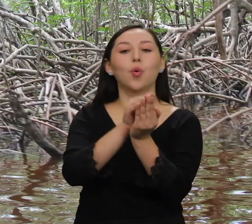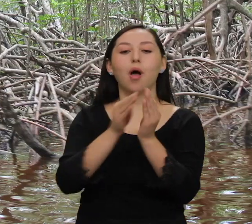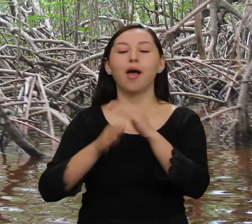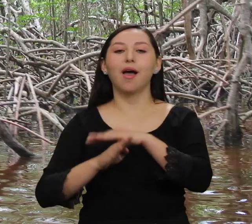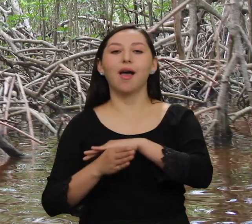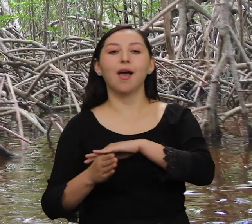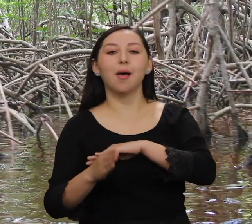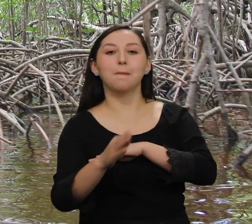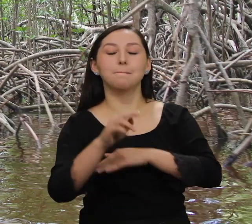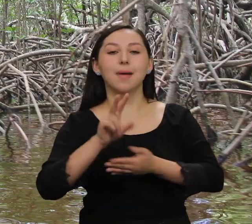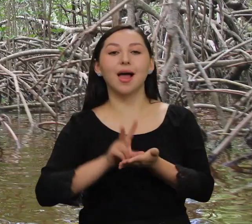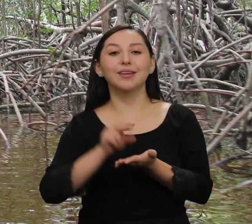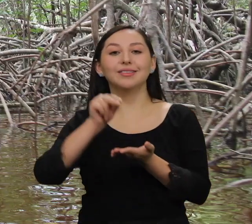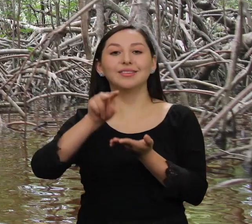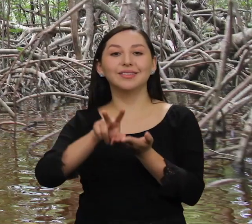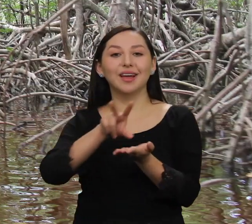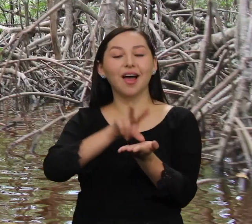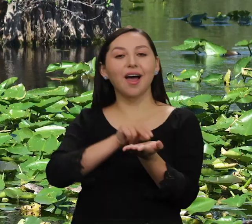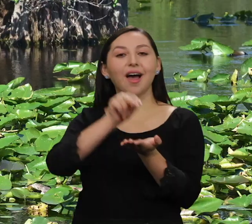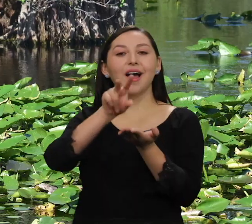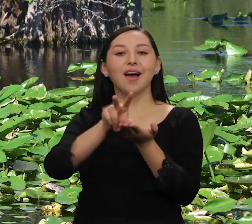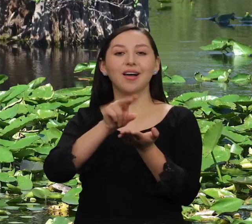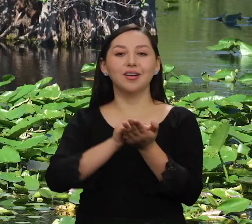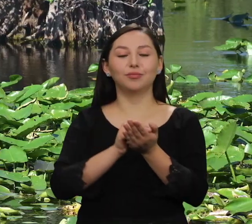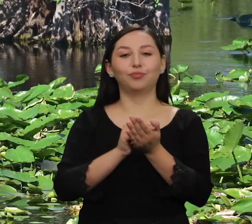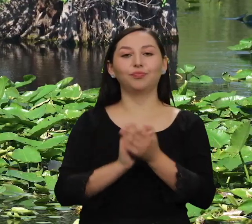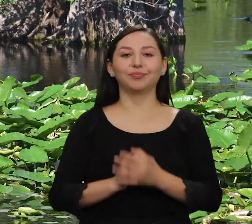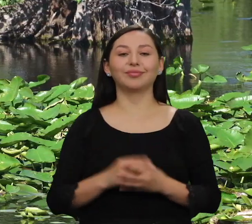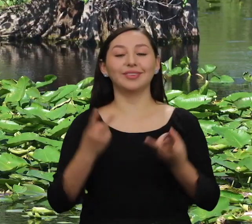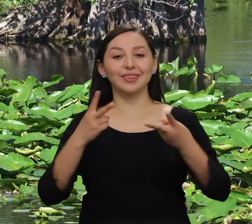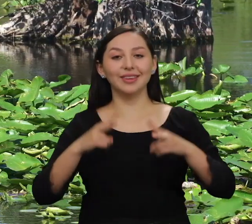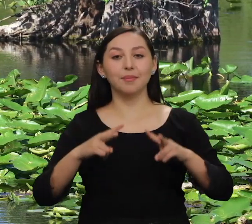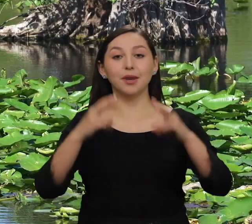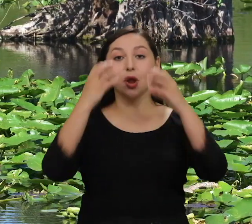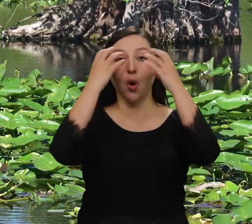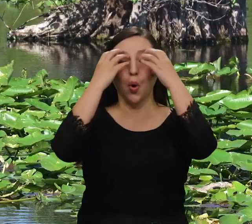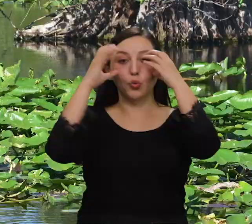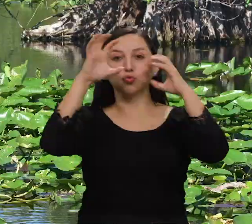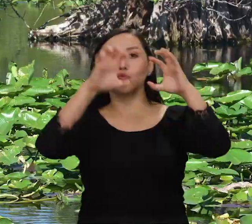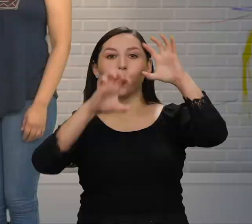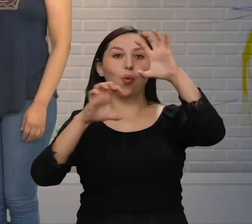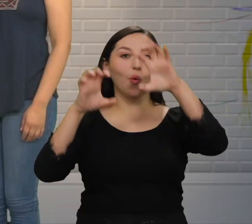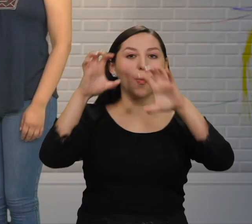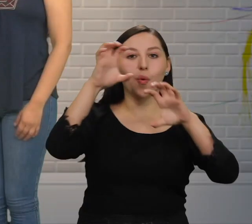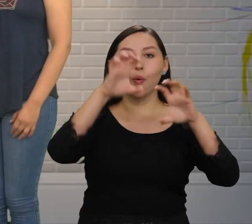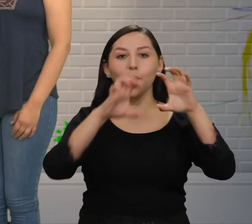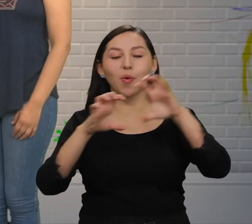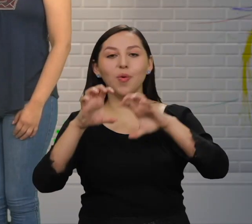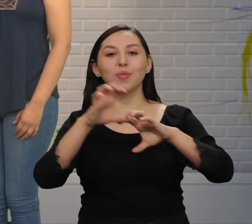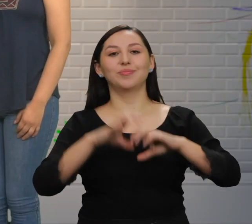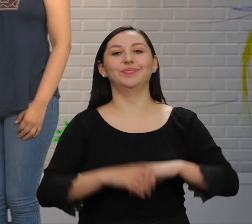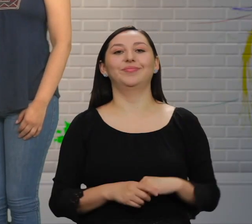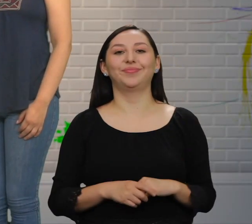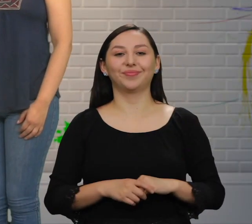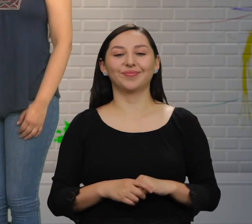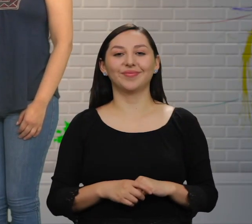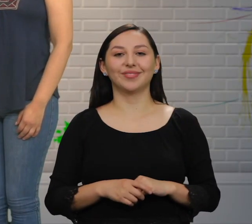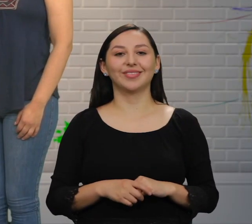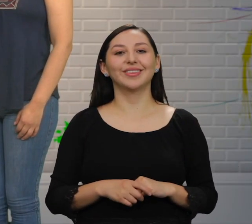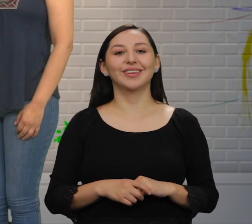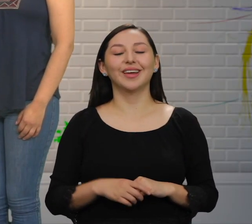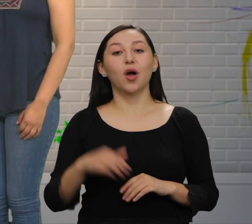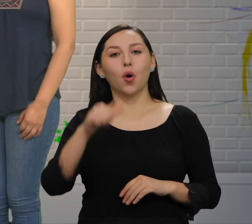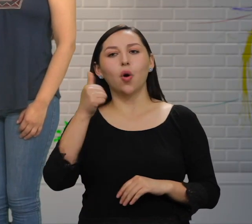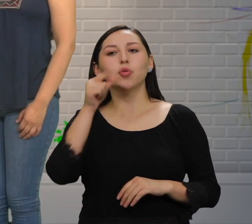animales mamíferos como el flor de balsa, el oso hormiguero Y aves como el martín pescado ¡Wow! Flor de balsa Eso voy a investigar ¿Qué